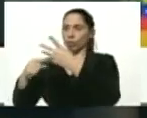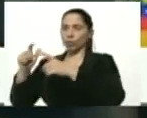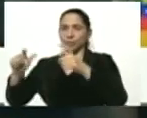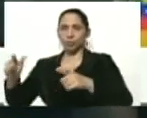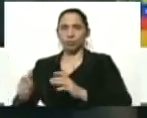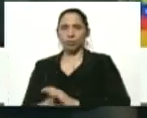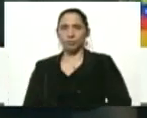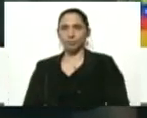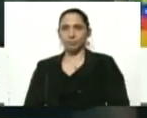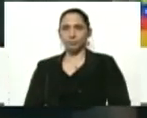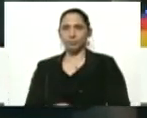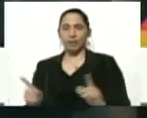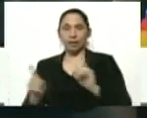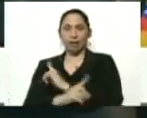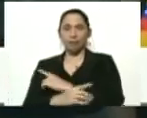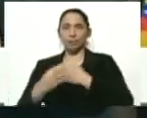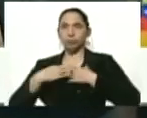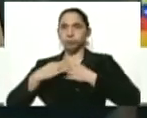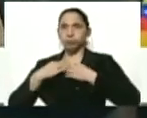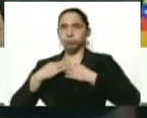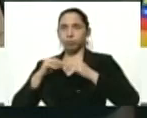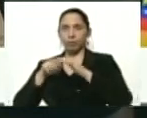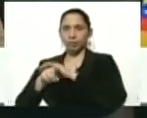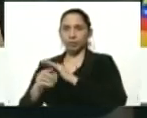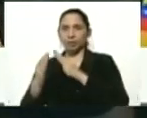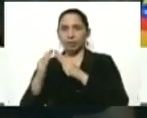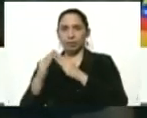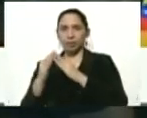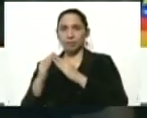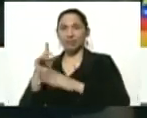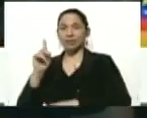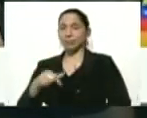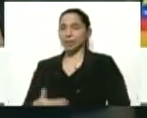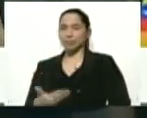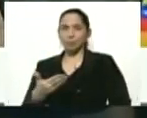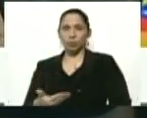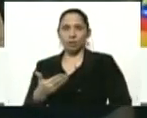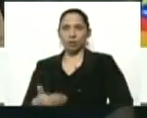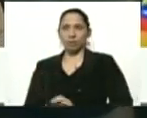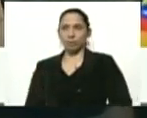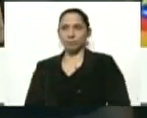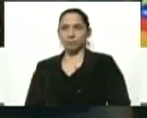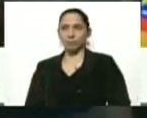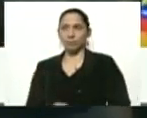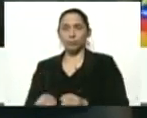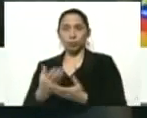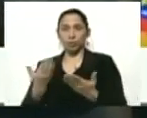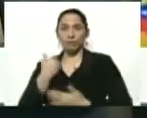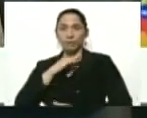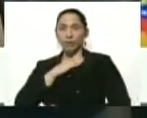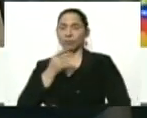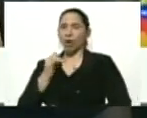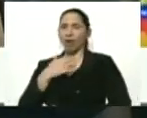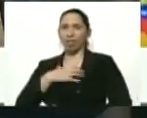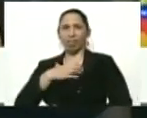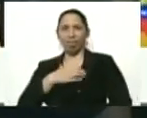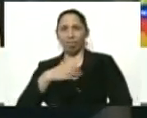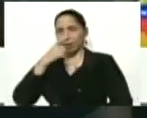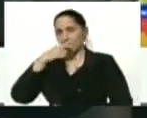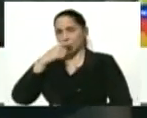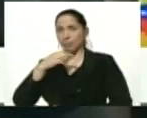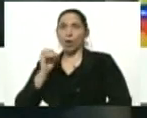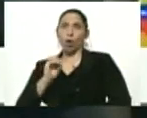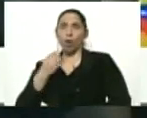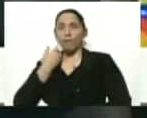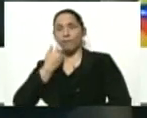compartirse. El cambio de vestimenta al ingresar a la casa es también muy importante. Si usted está enfermo, si tiene síntomas de gripe, si